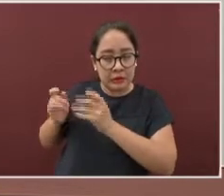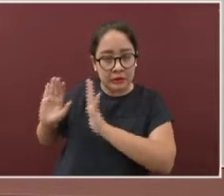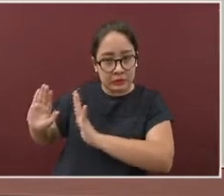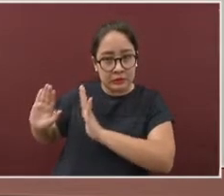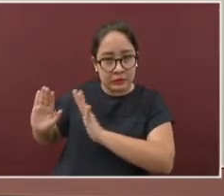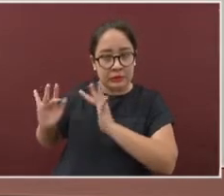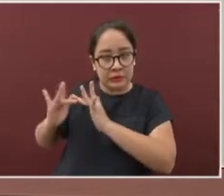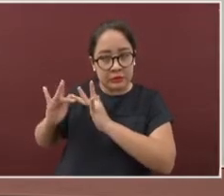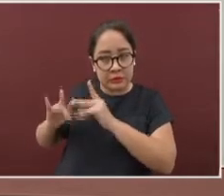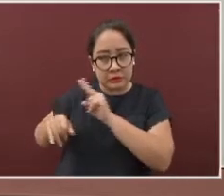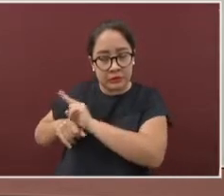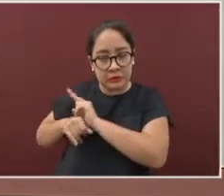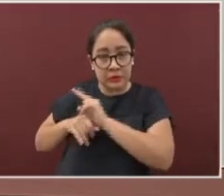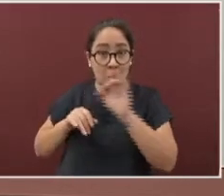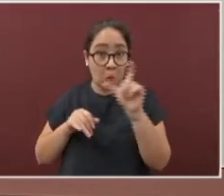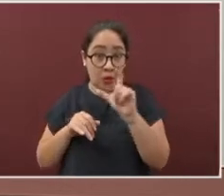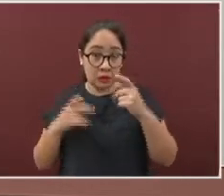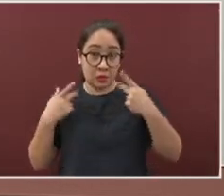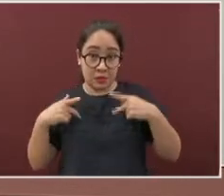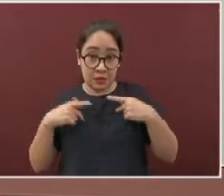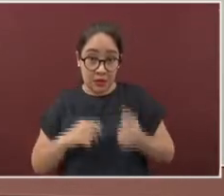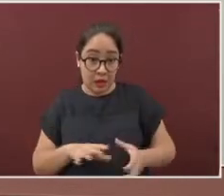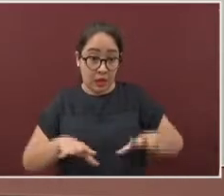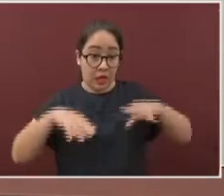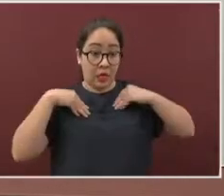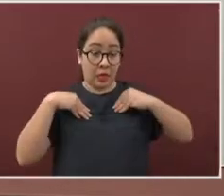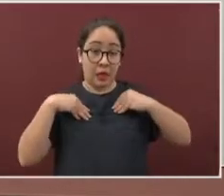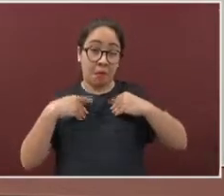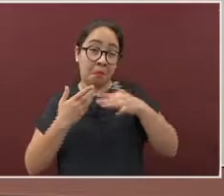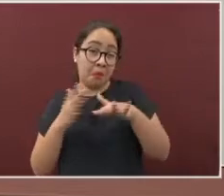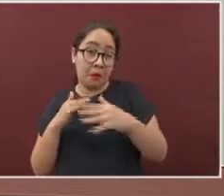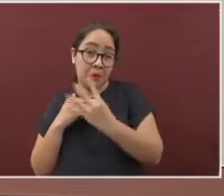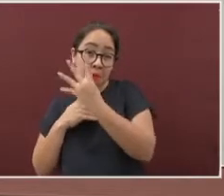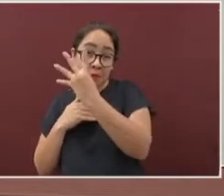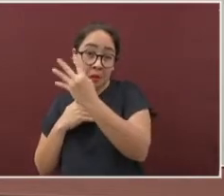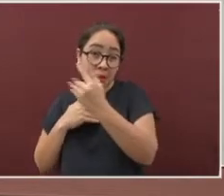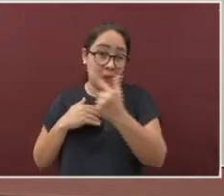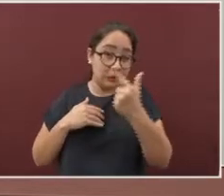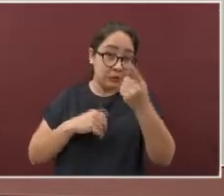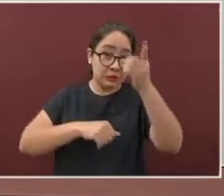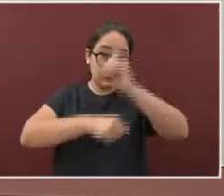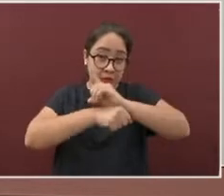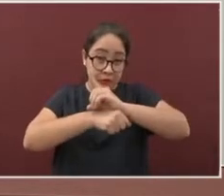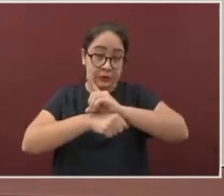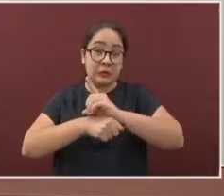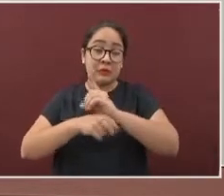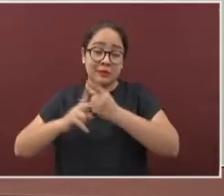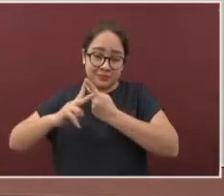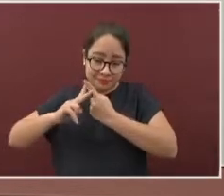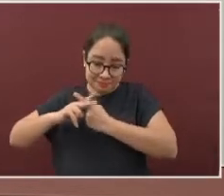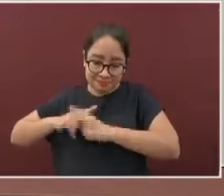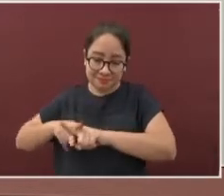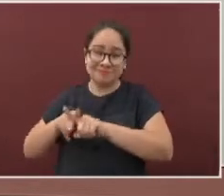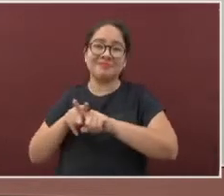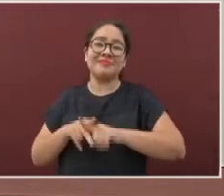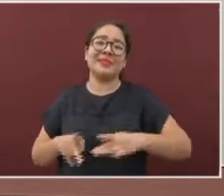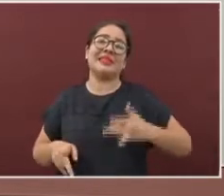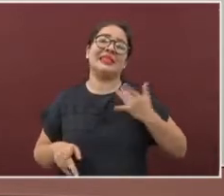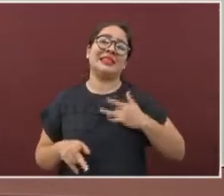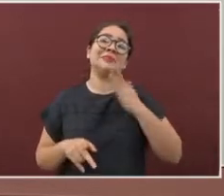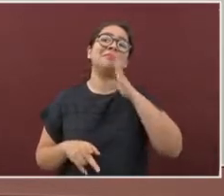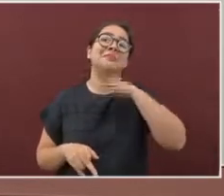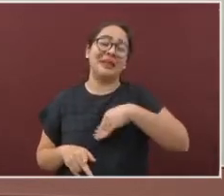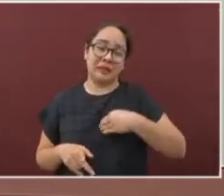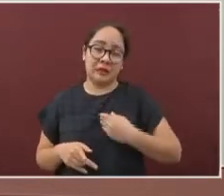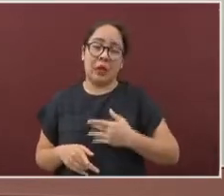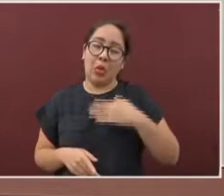contrae el virus, familia veracruzana, pasarán entre cuatro a siete días para que este virus comience a